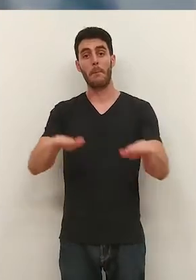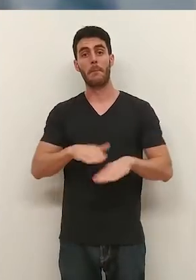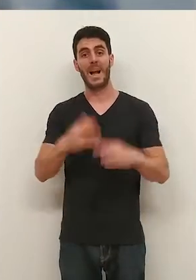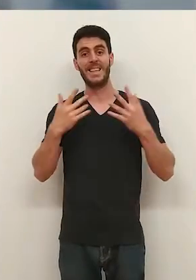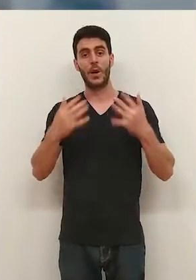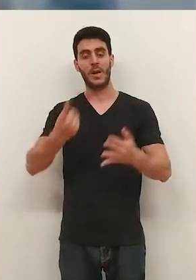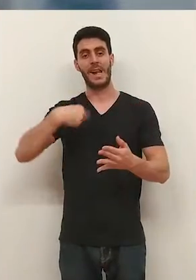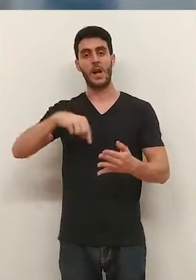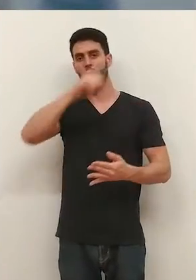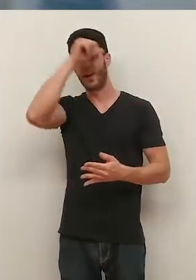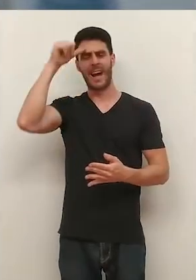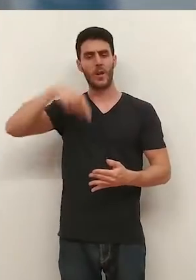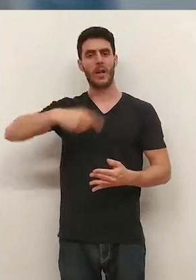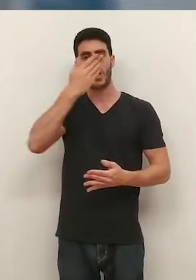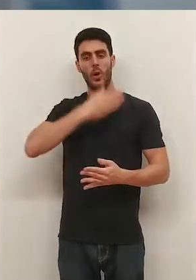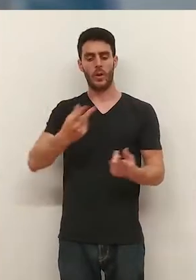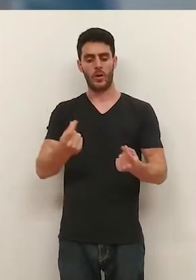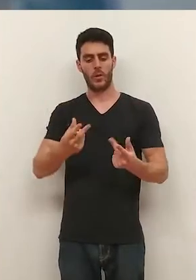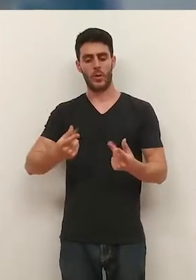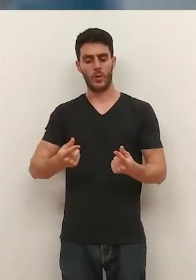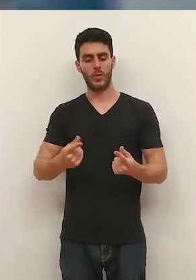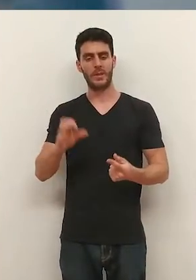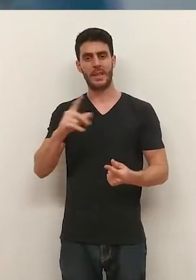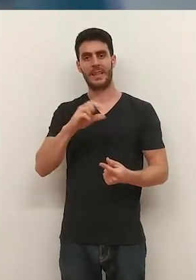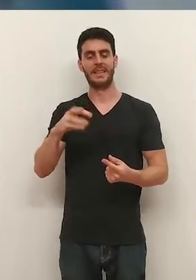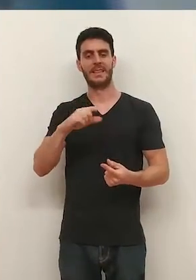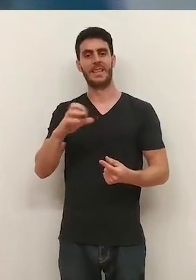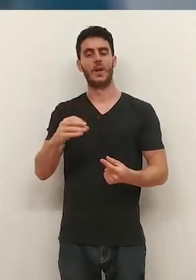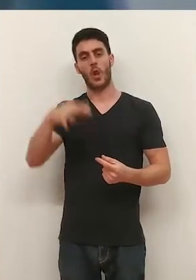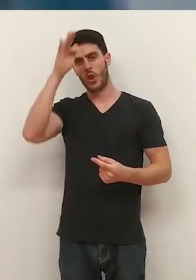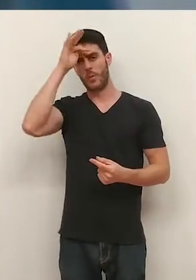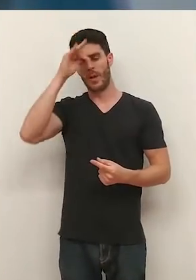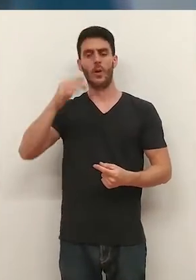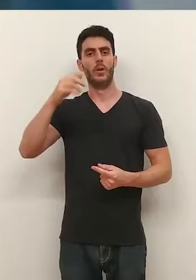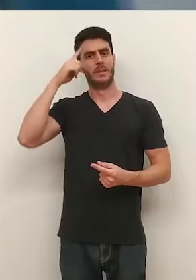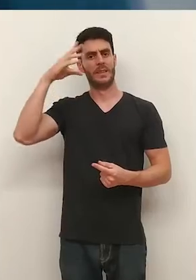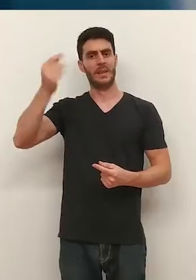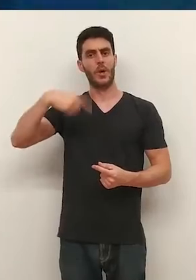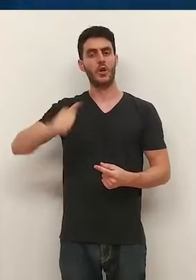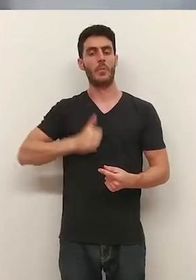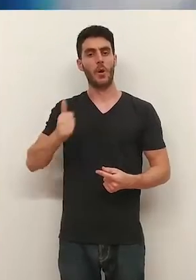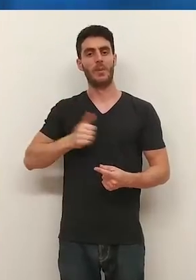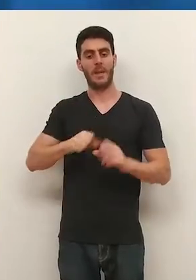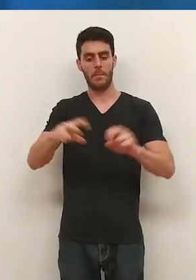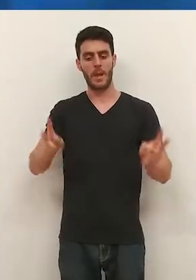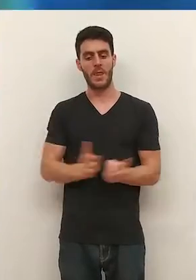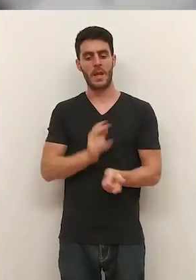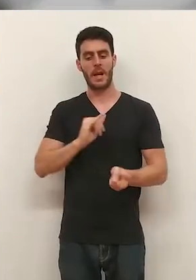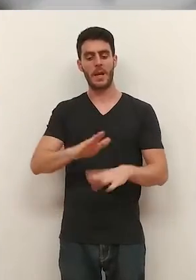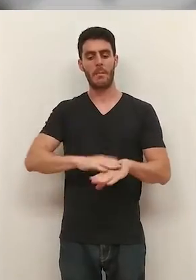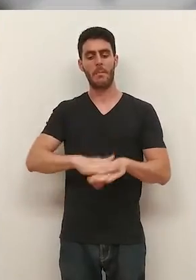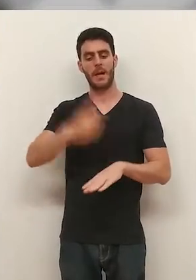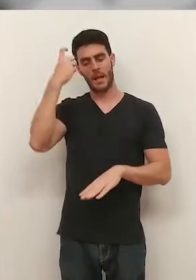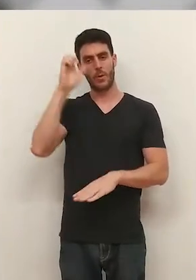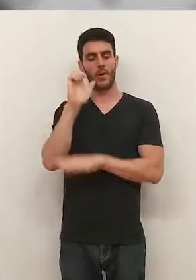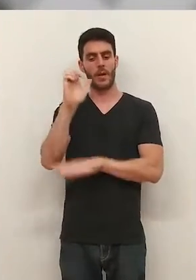Así, con chapuzones en el recreo, sobrellevan la ola de calor en este colegio de Logroño. En Salesianos, Domingo Sabio, han decidido aprovechar que tienen piscina para